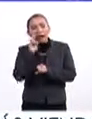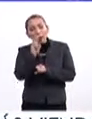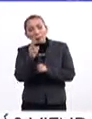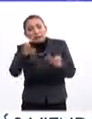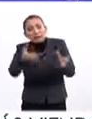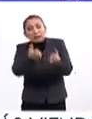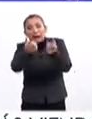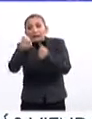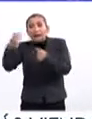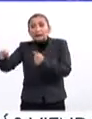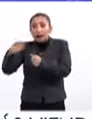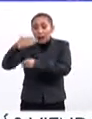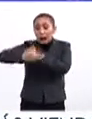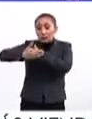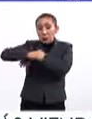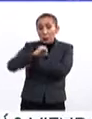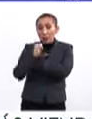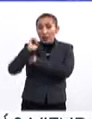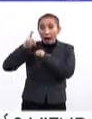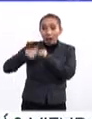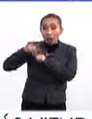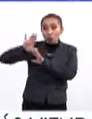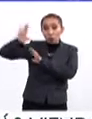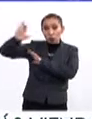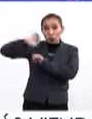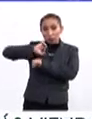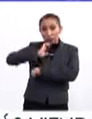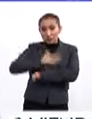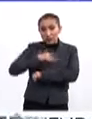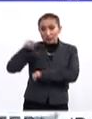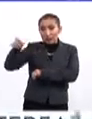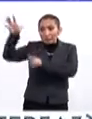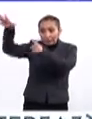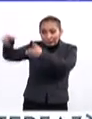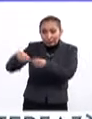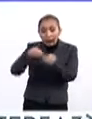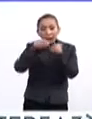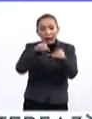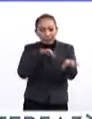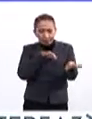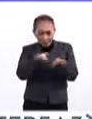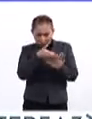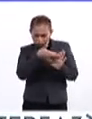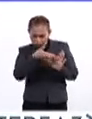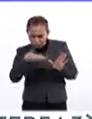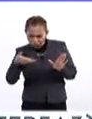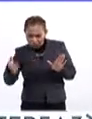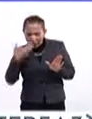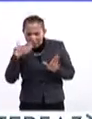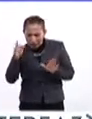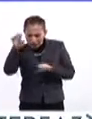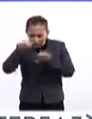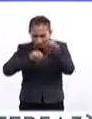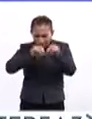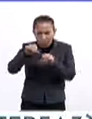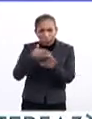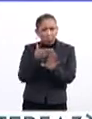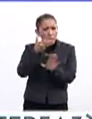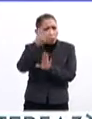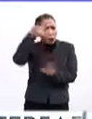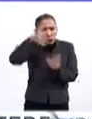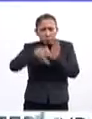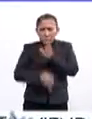recuperar de los archivos que una parte de ellos están en España, para en un trabajo de paleografía muy